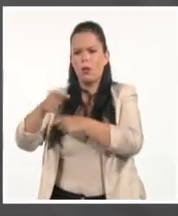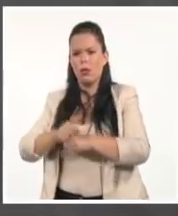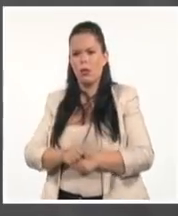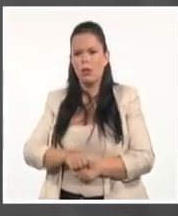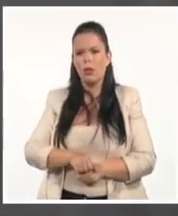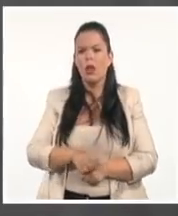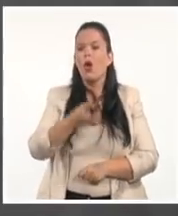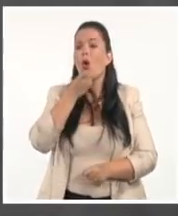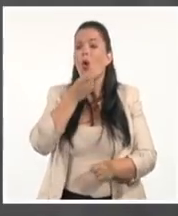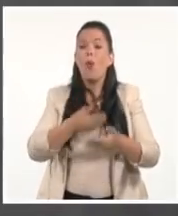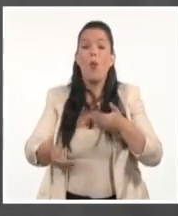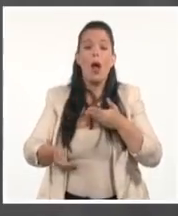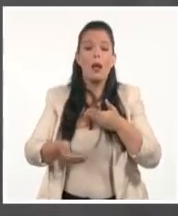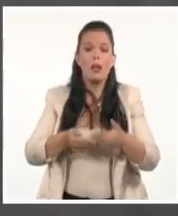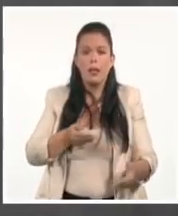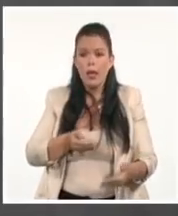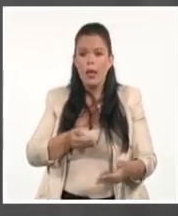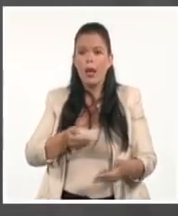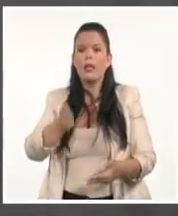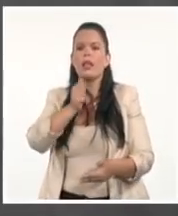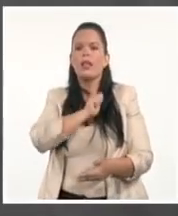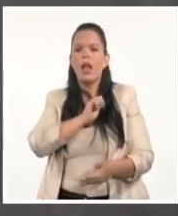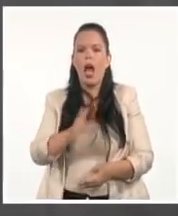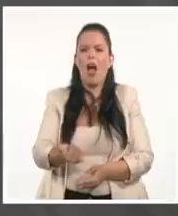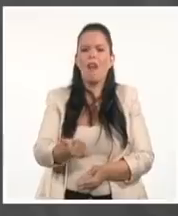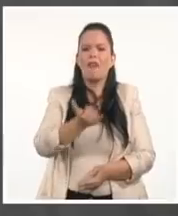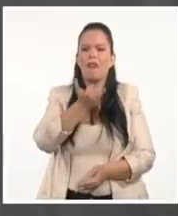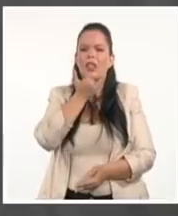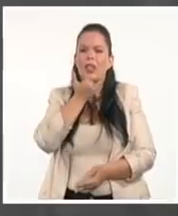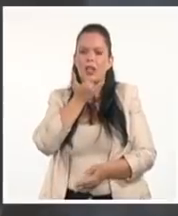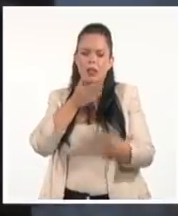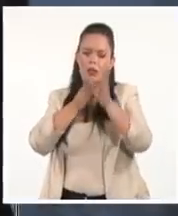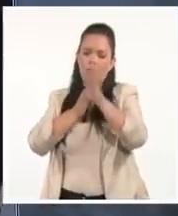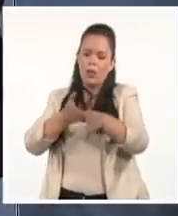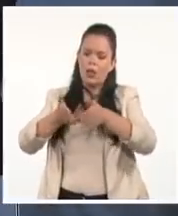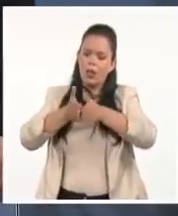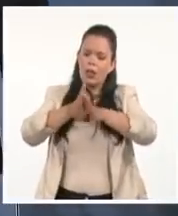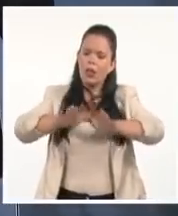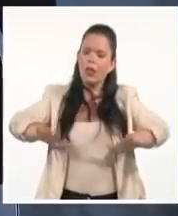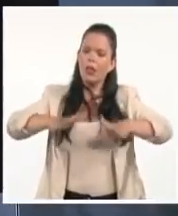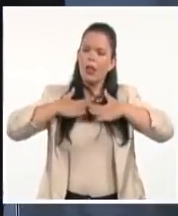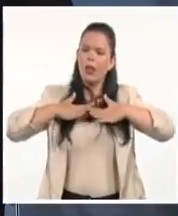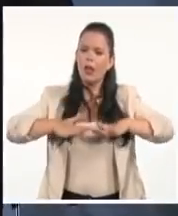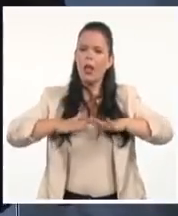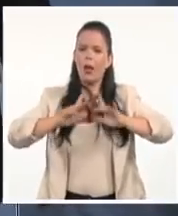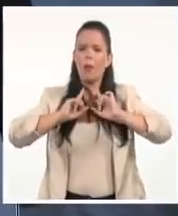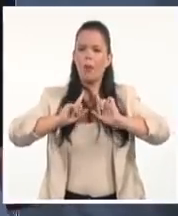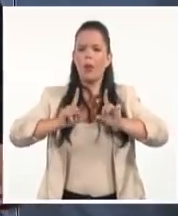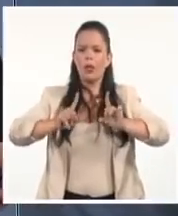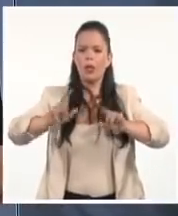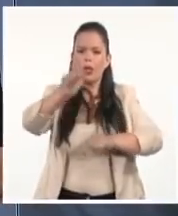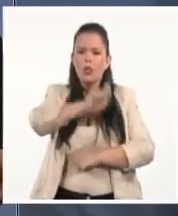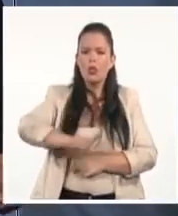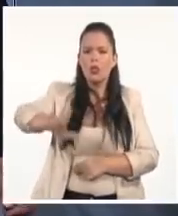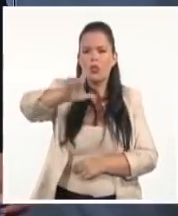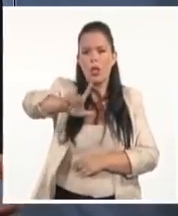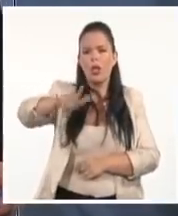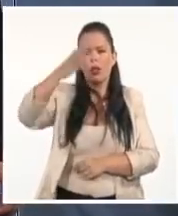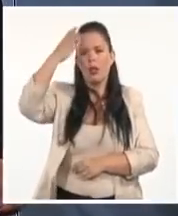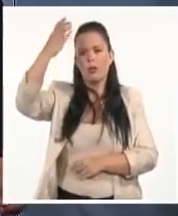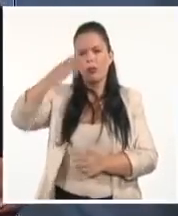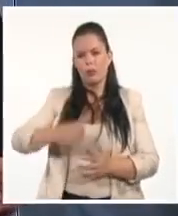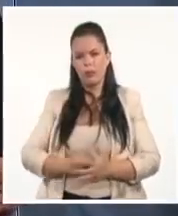político, social y económico establecido por esta Constitución. El presidente de la